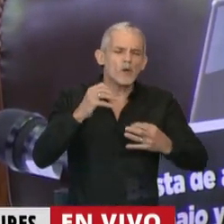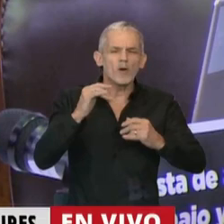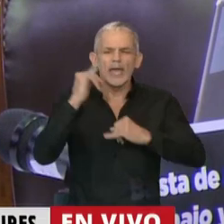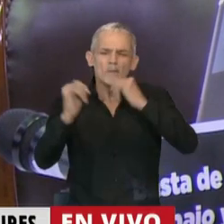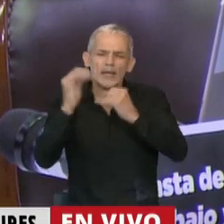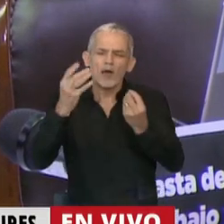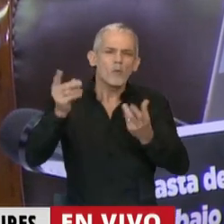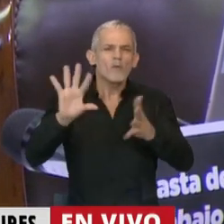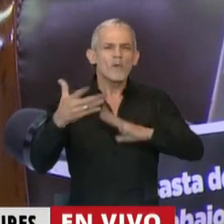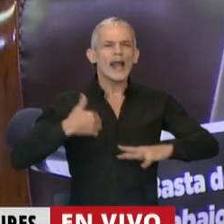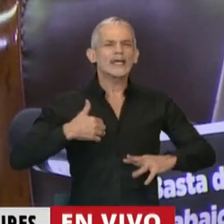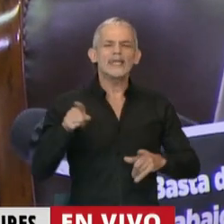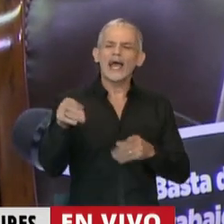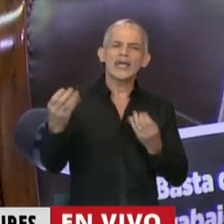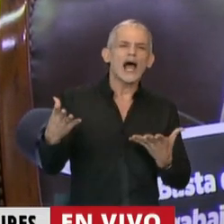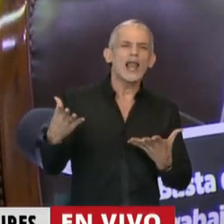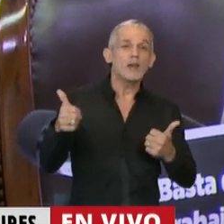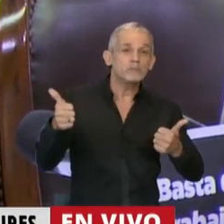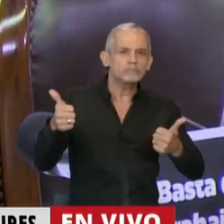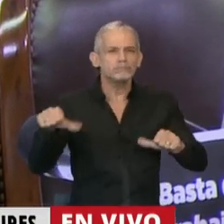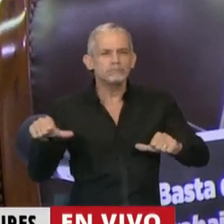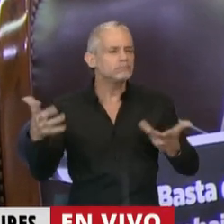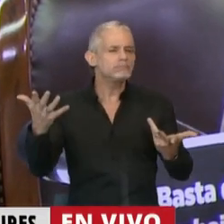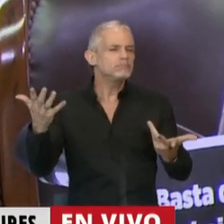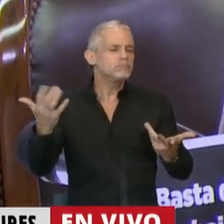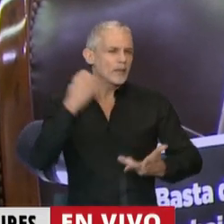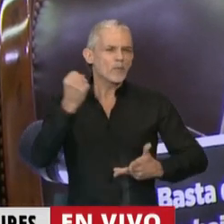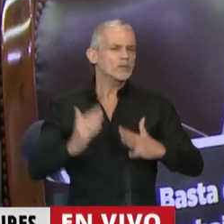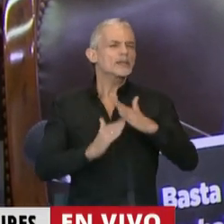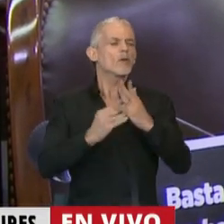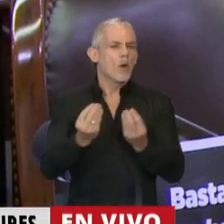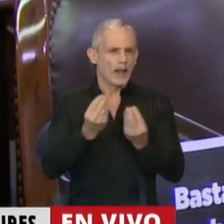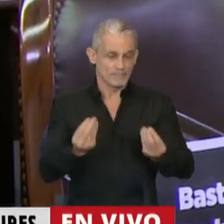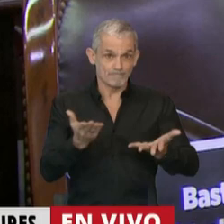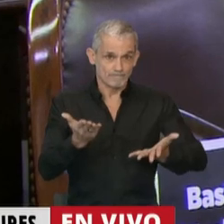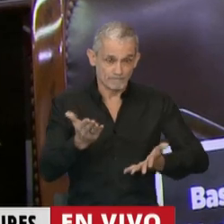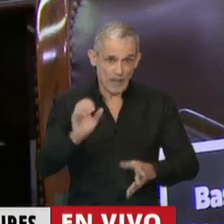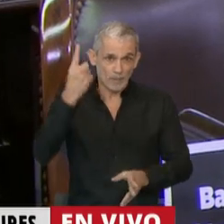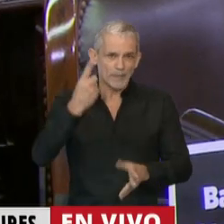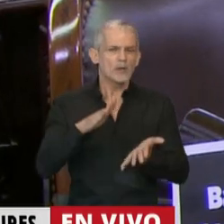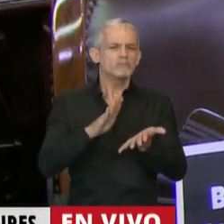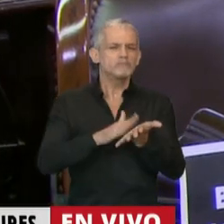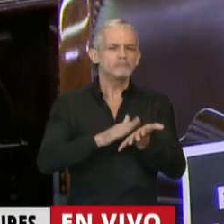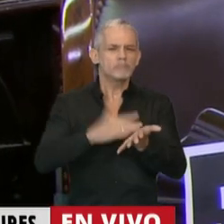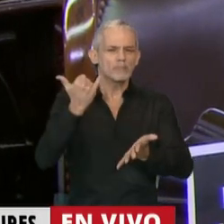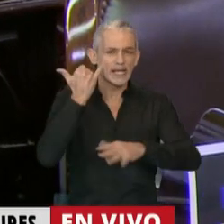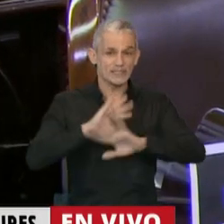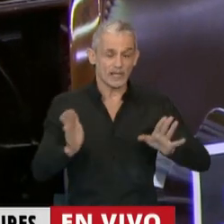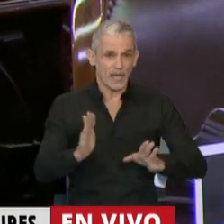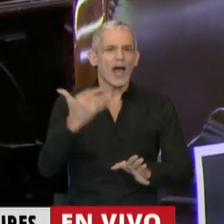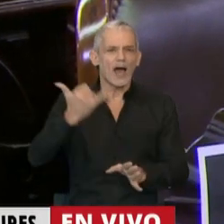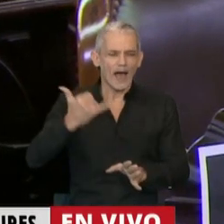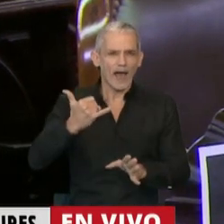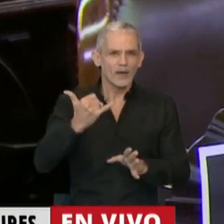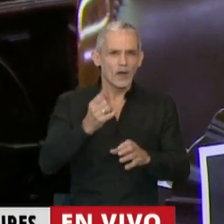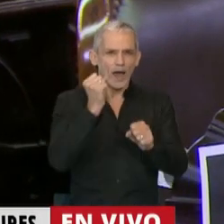¿qué sería lo que tendríamos que colocar en el centro de la escena? La primera constatación es que se está descargando